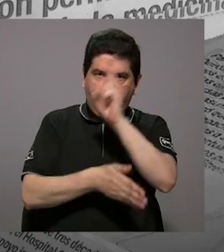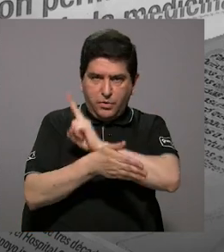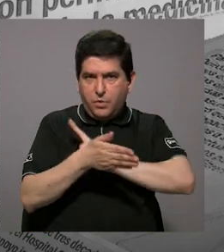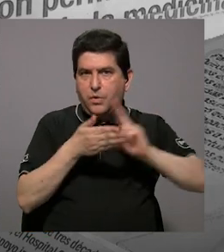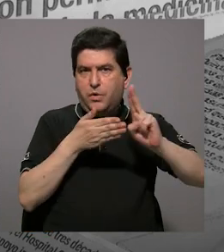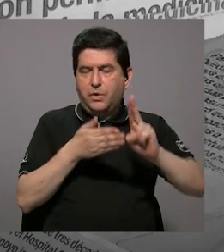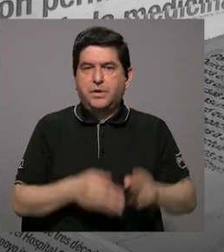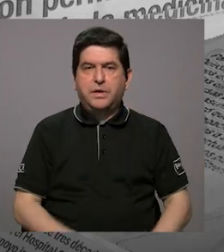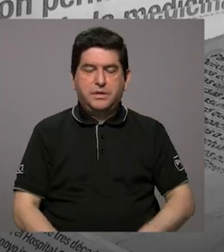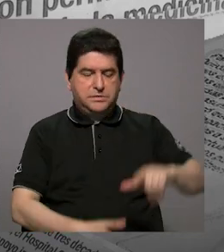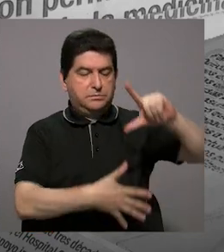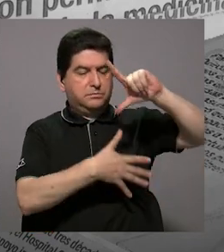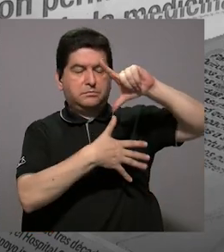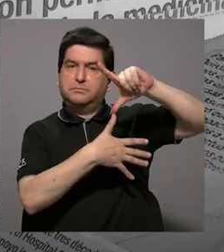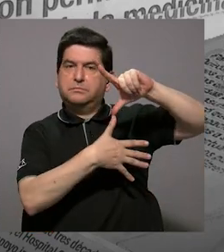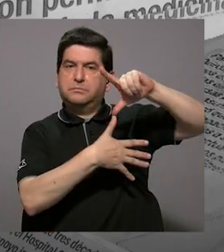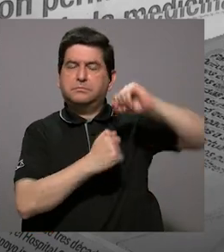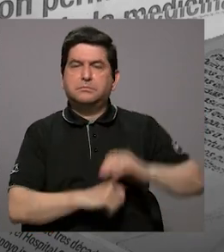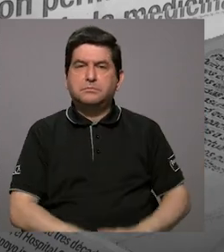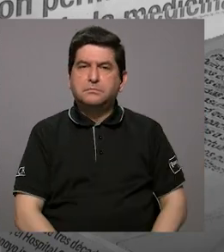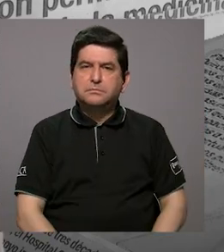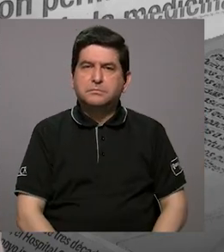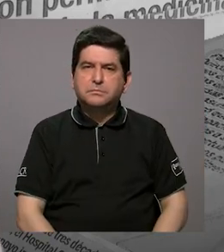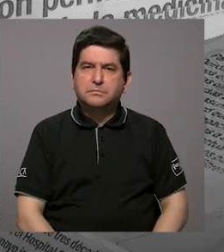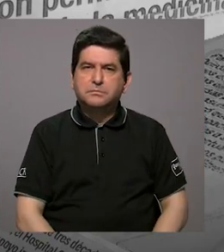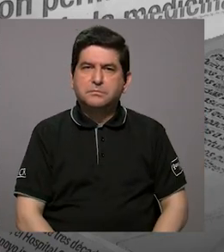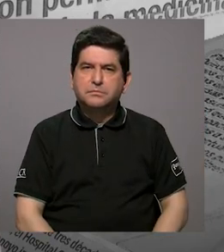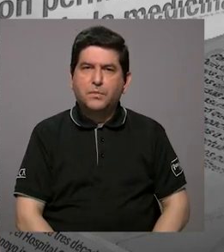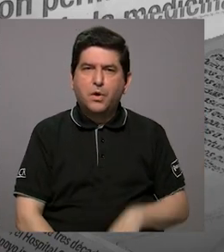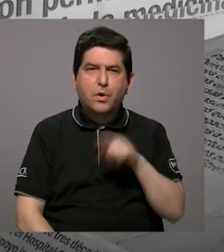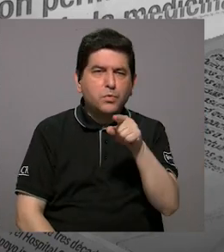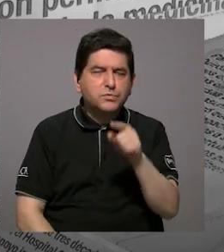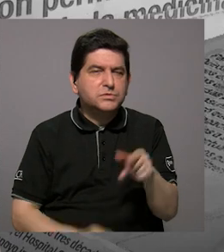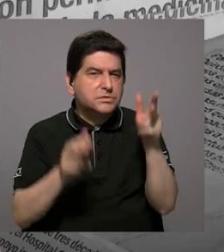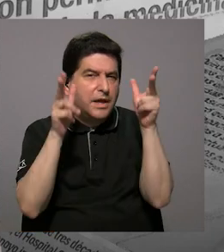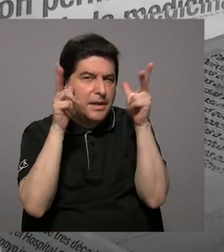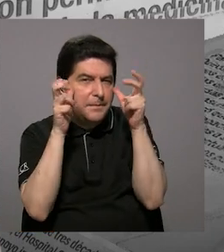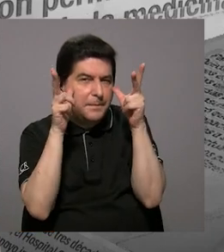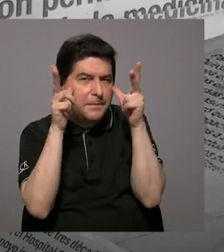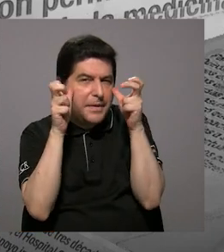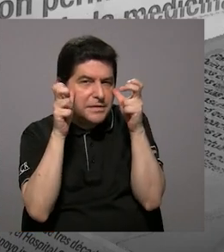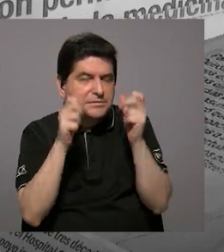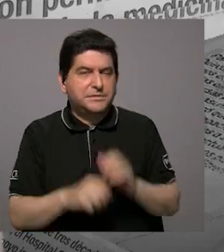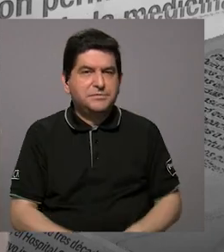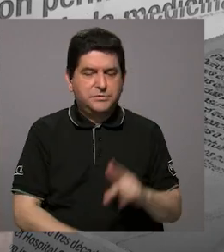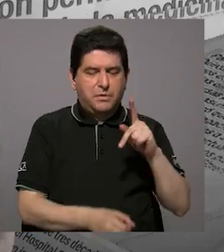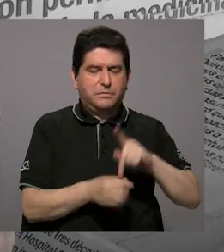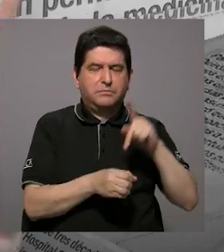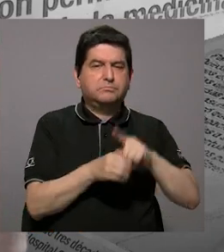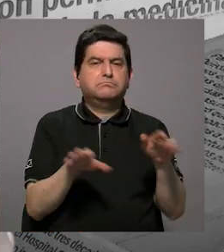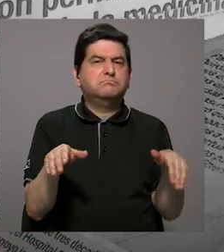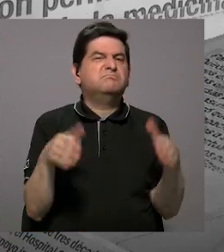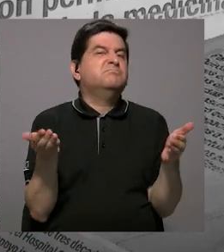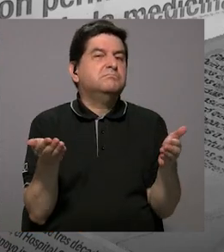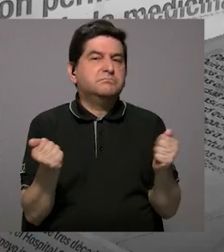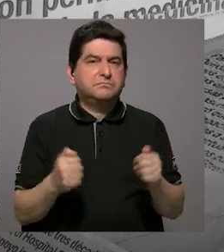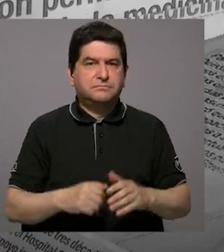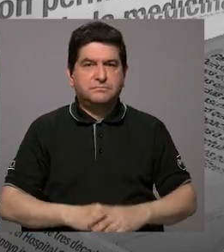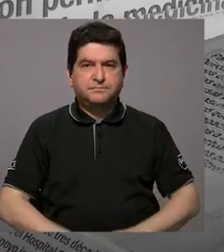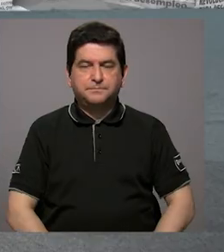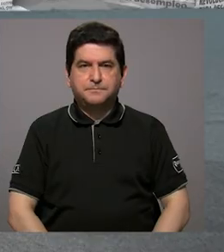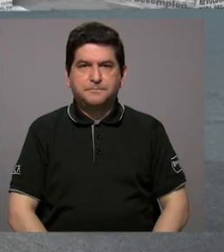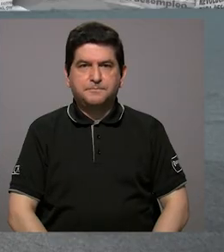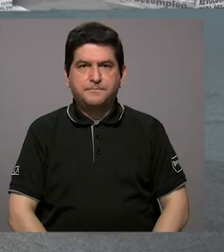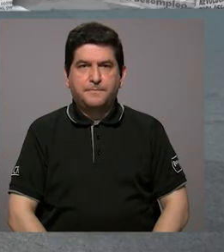universidades de América Latina. ¿Cómo percibieron ustedes esa participación?